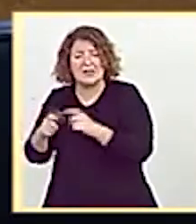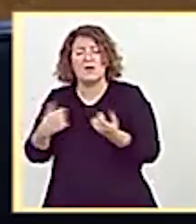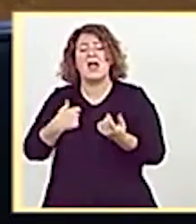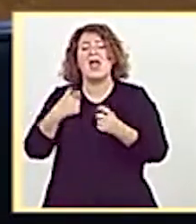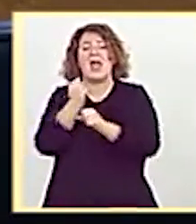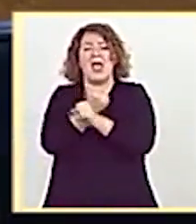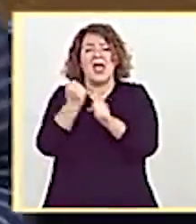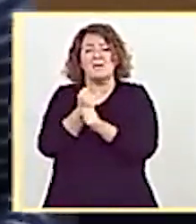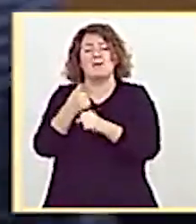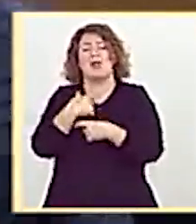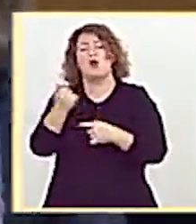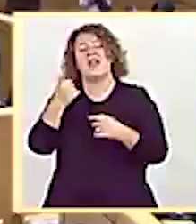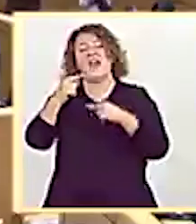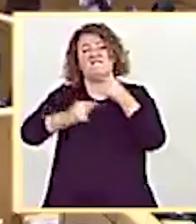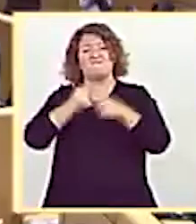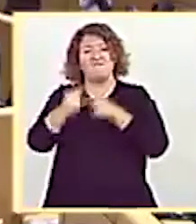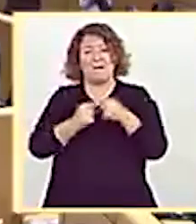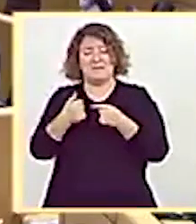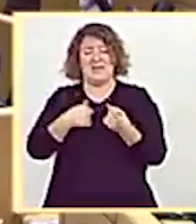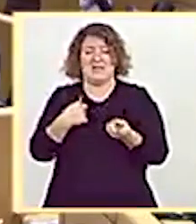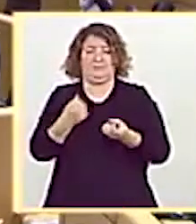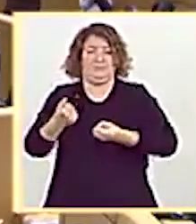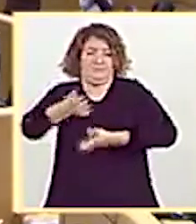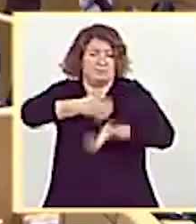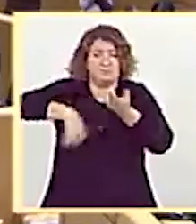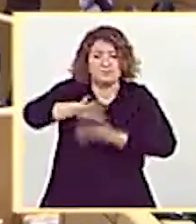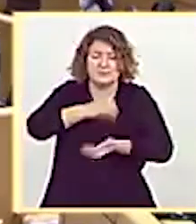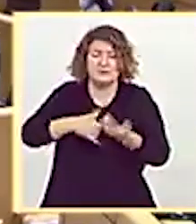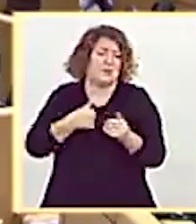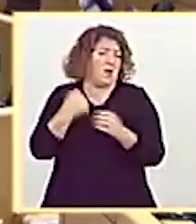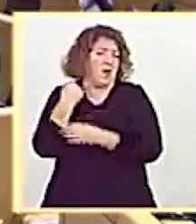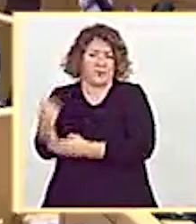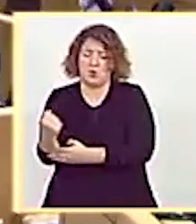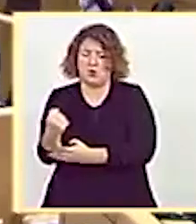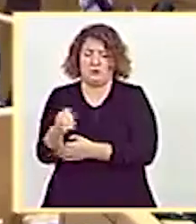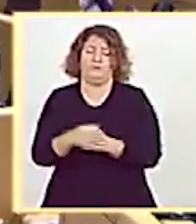nuestro país. Muchas gracias. Gracias, vicepresidenta tercera.